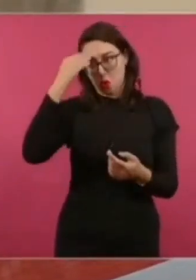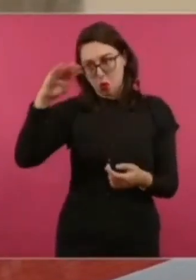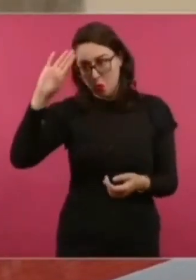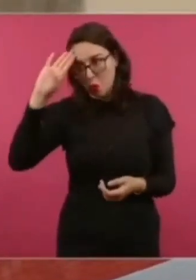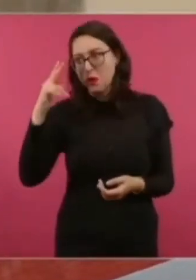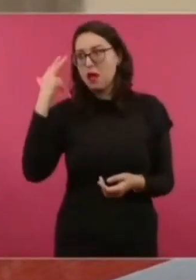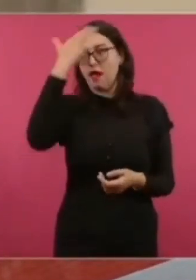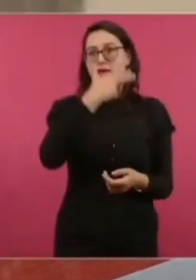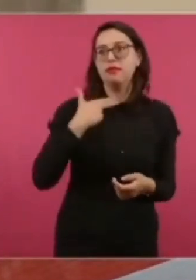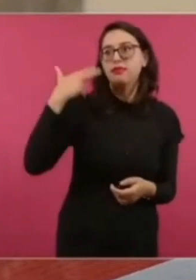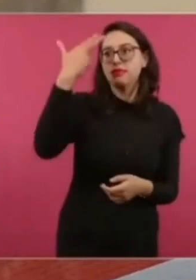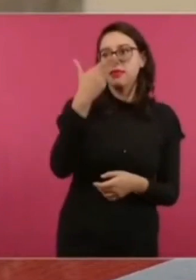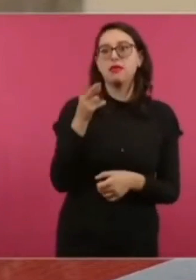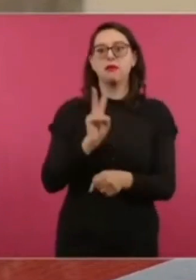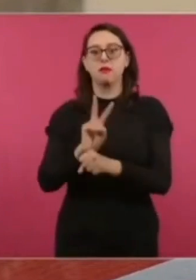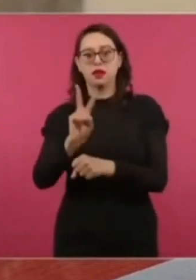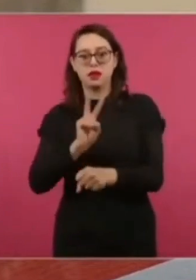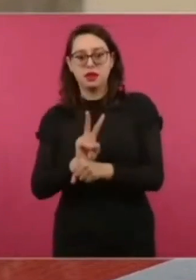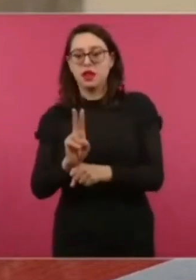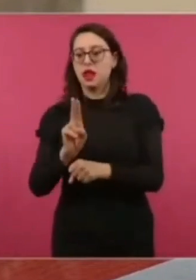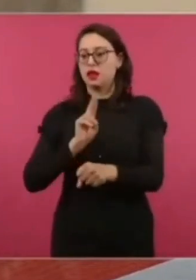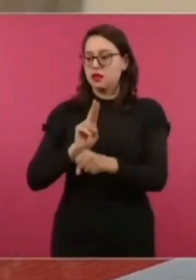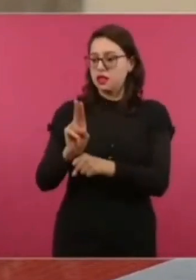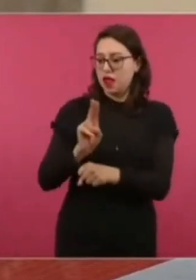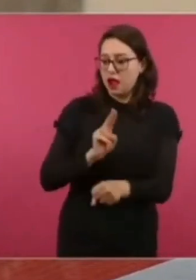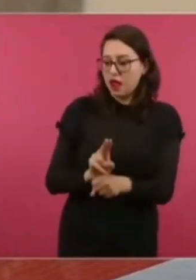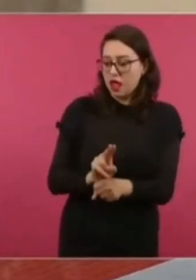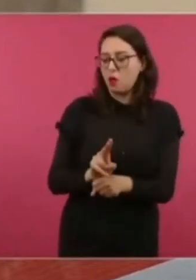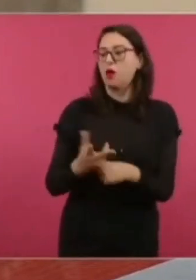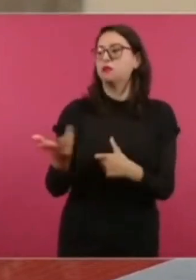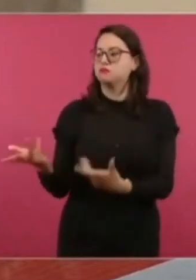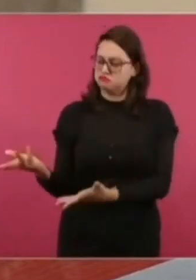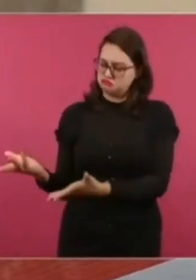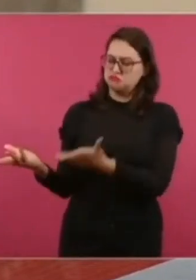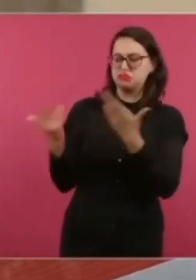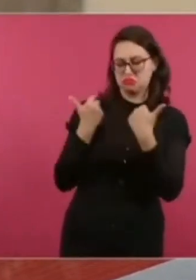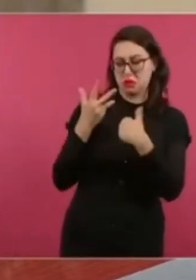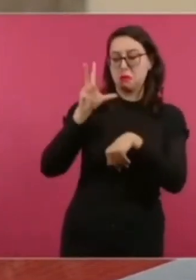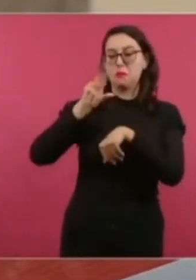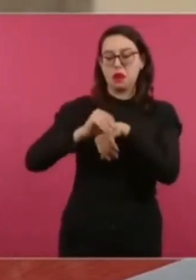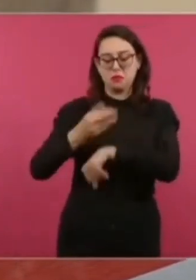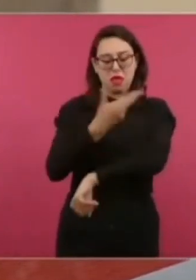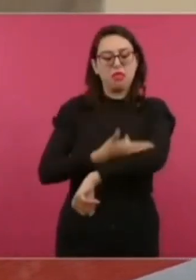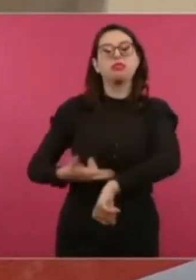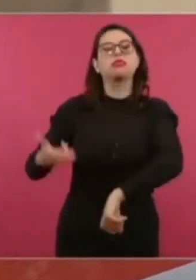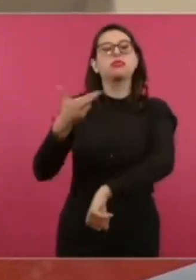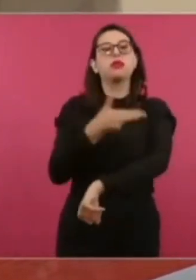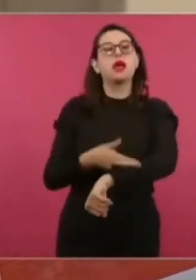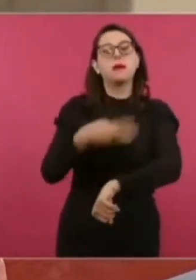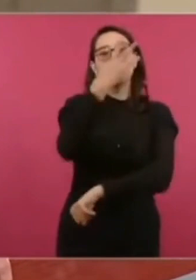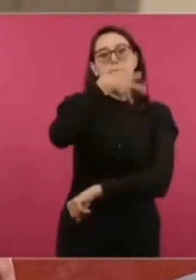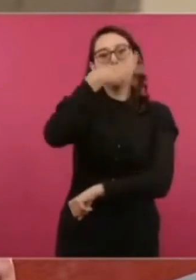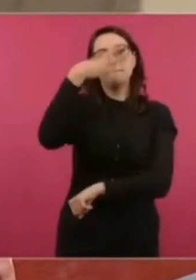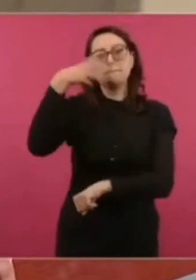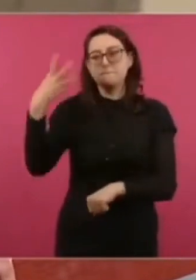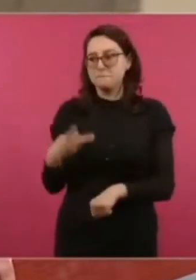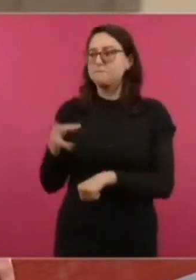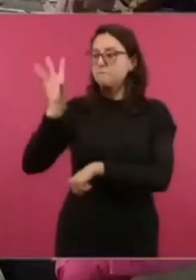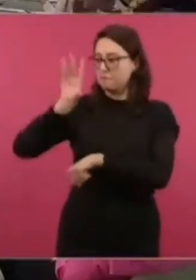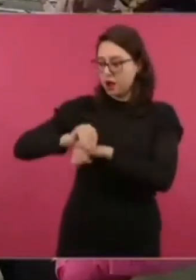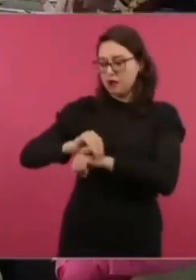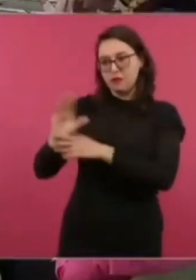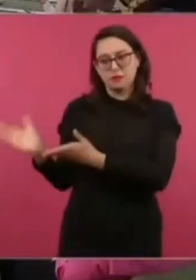haitianos, venezolanos y nicaragüenses. Además, usted es el primer